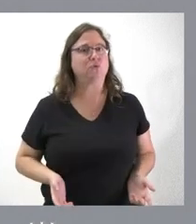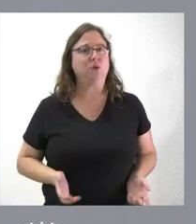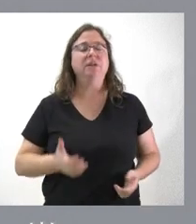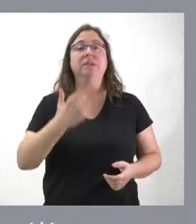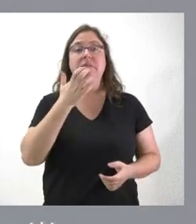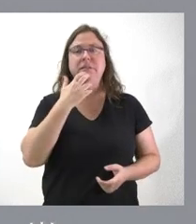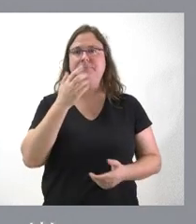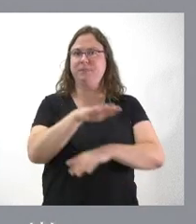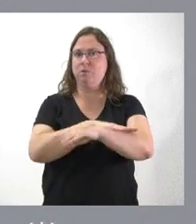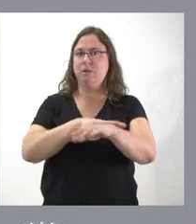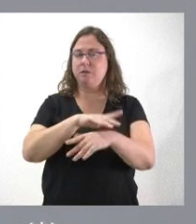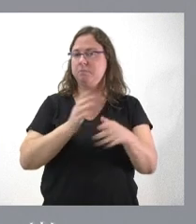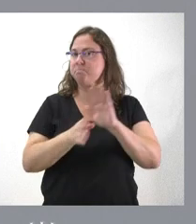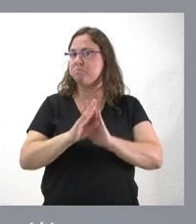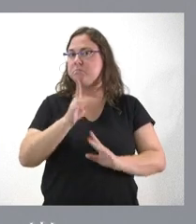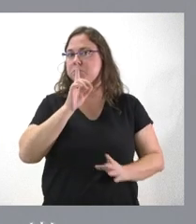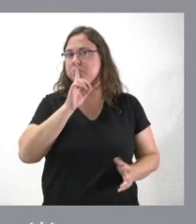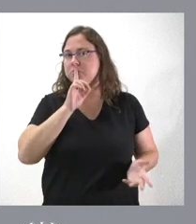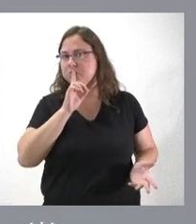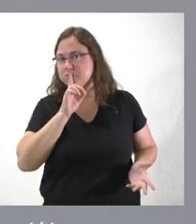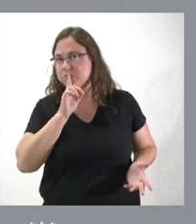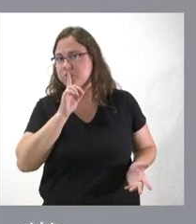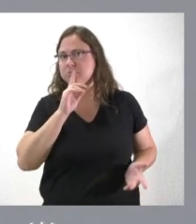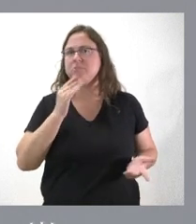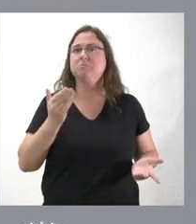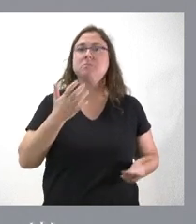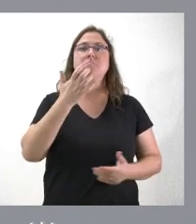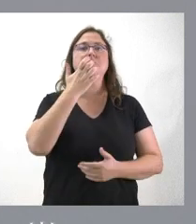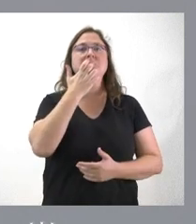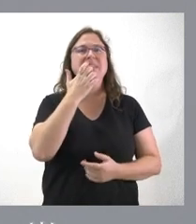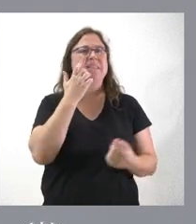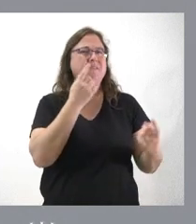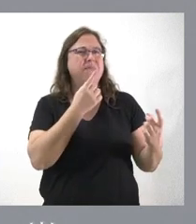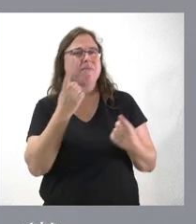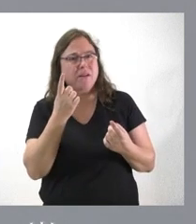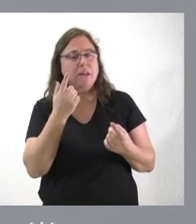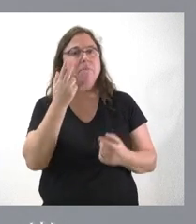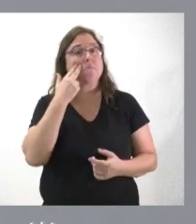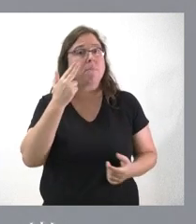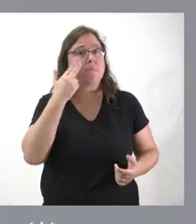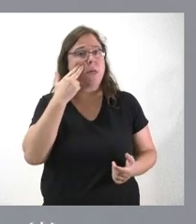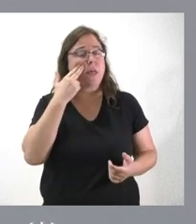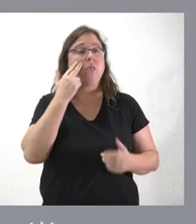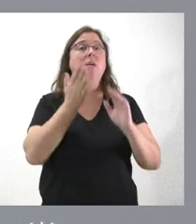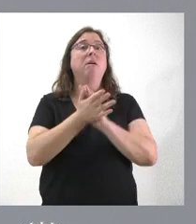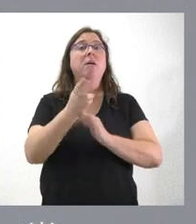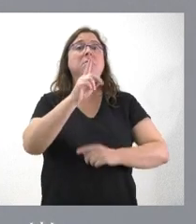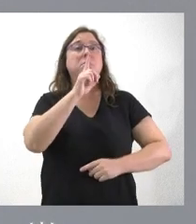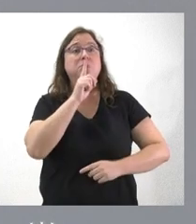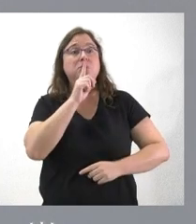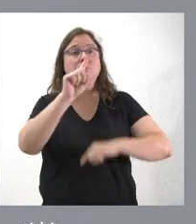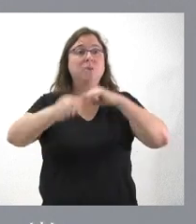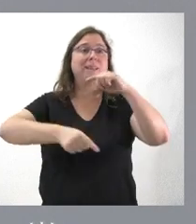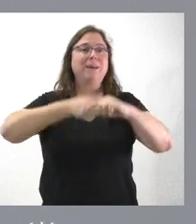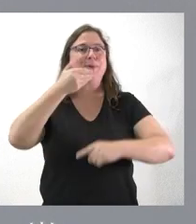el silencio por parte del Gobierno, si el no acabía siendo un sí, nos da miedo de que ese silencio se traduzca al final en